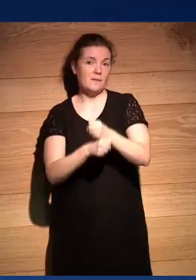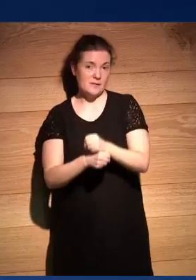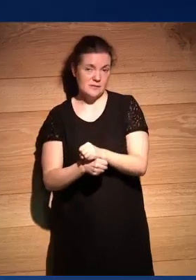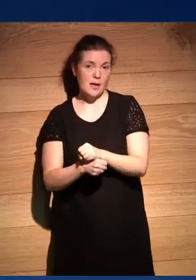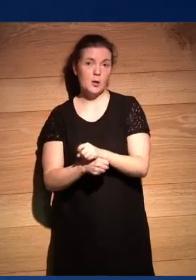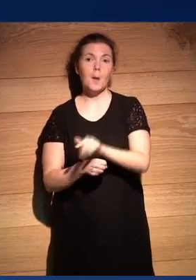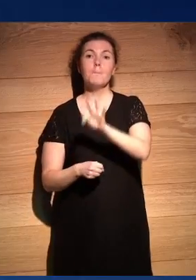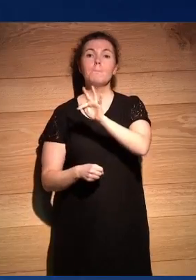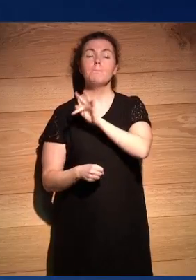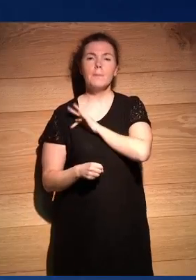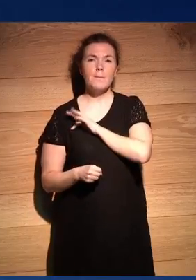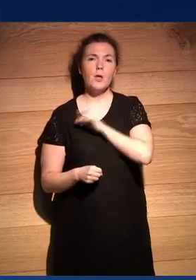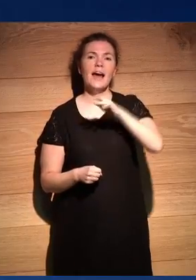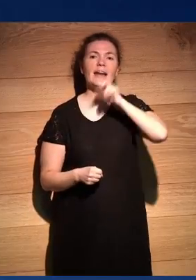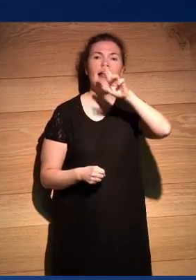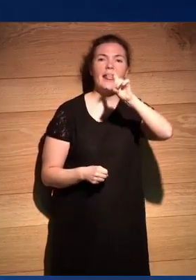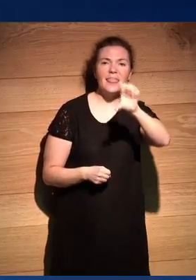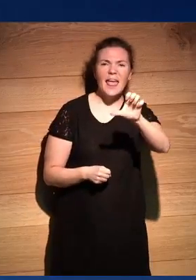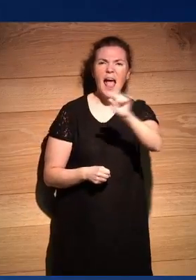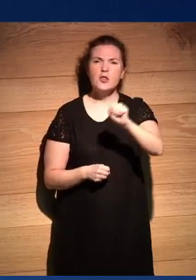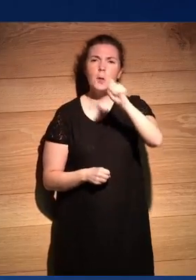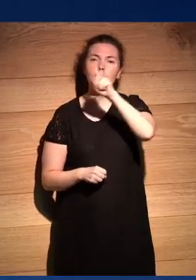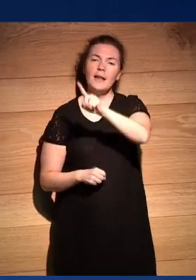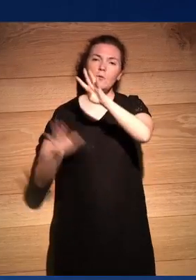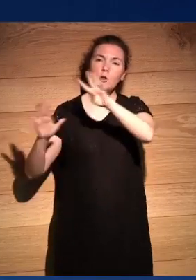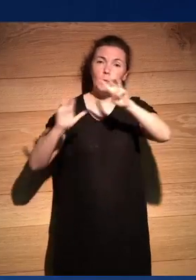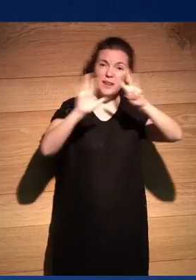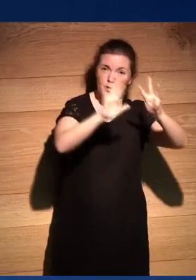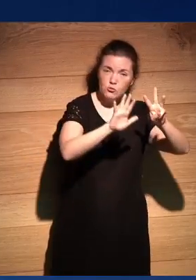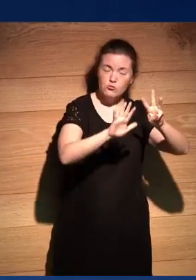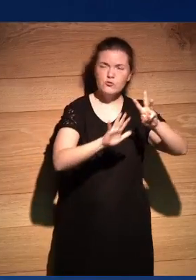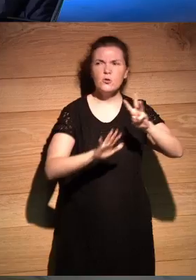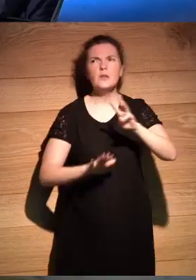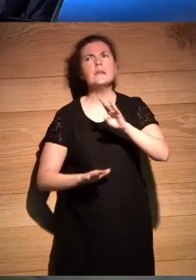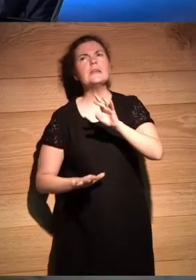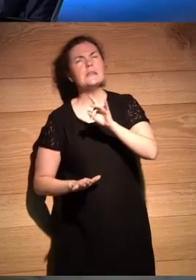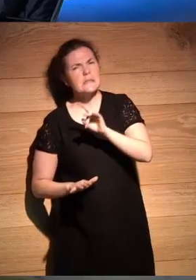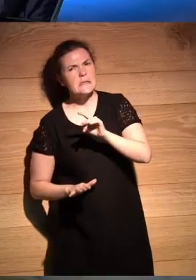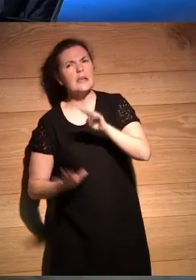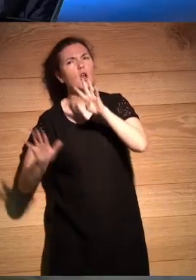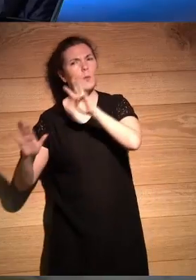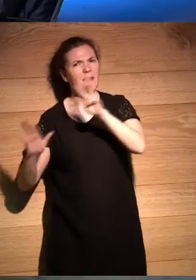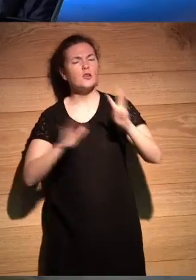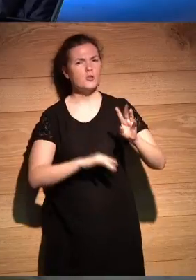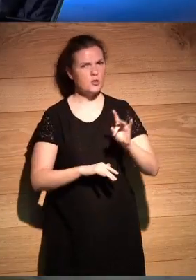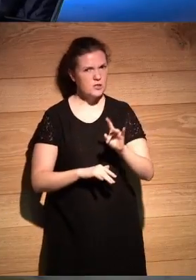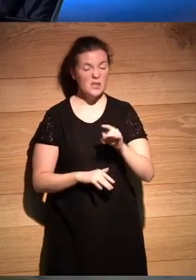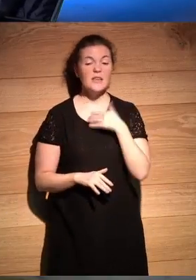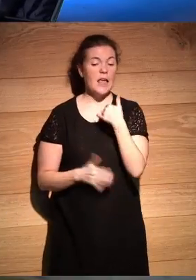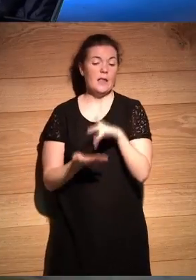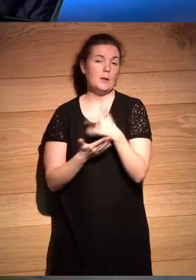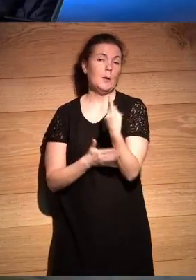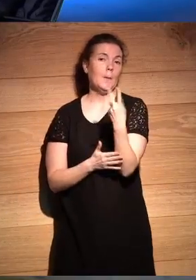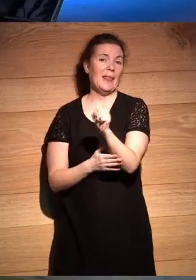premio Heralde 98 ¿fue? 98 ¿no? sí 98 ¿8? sí ¿se celebra el 20 aniversario?